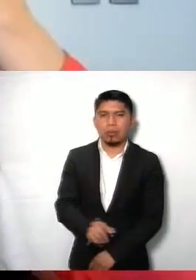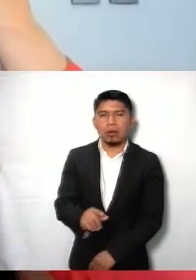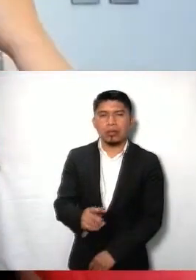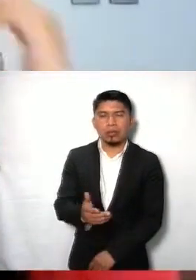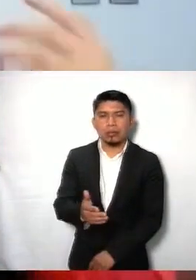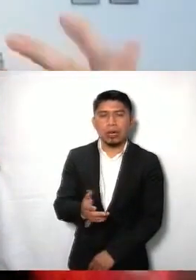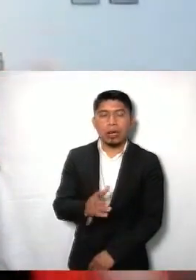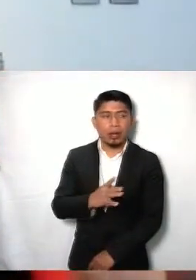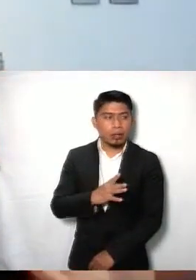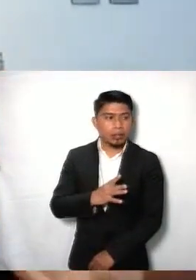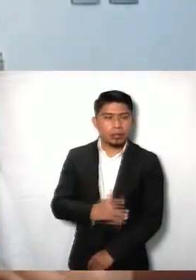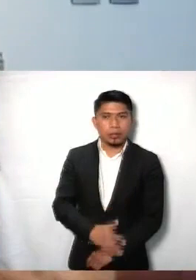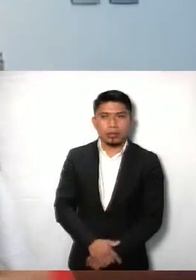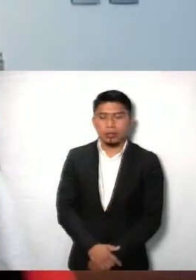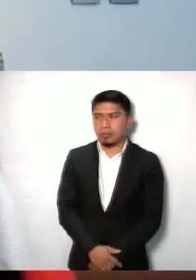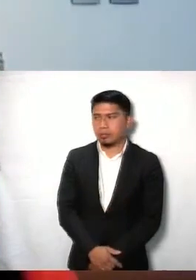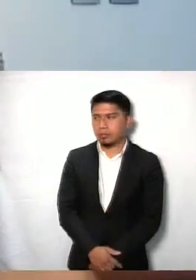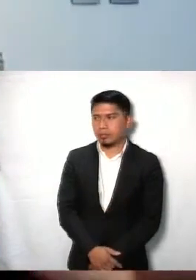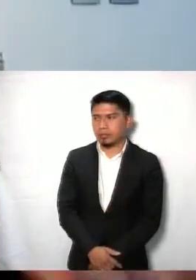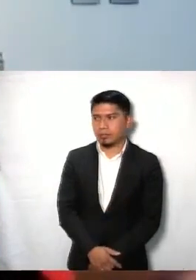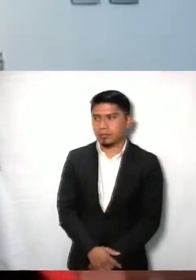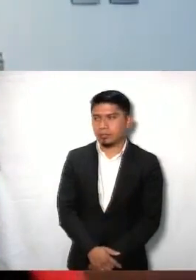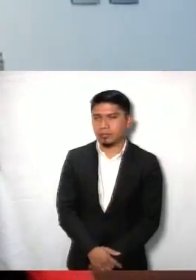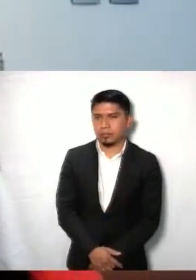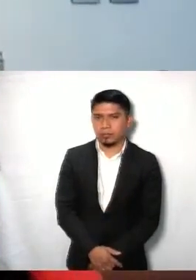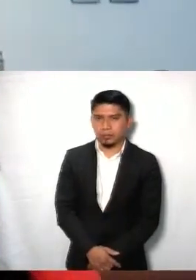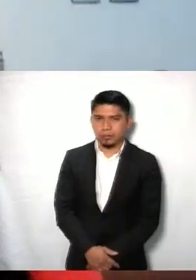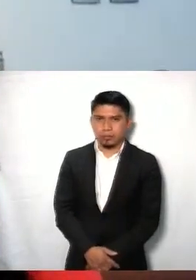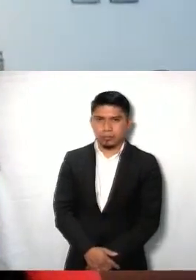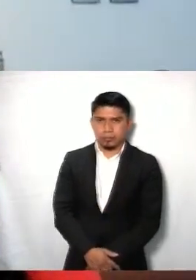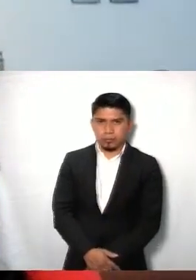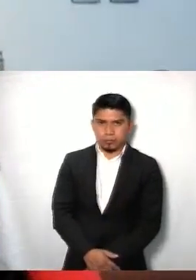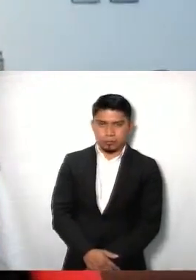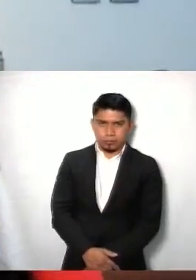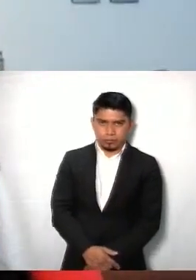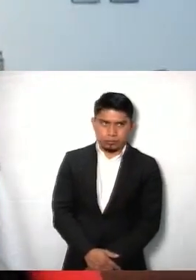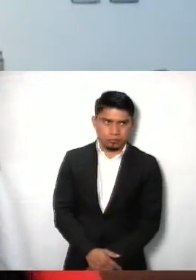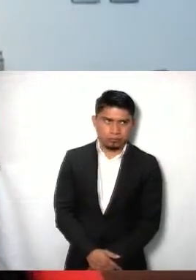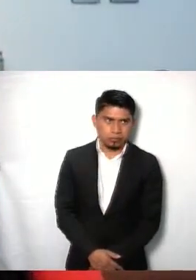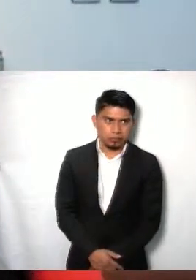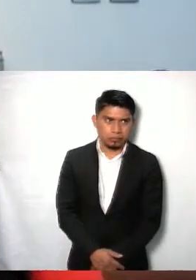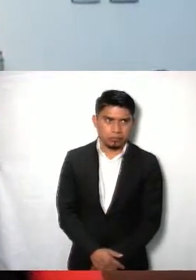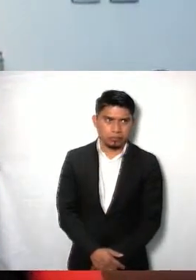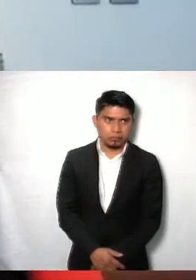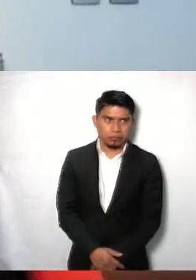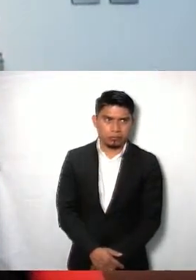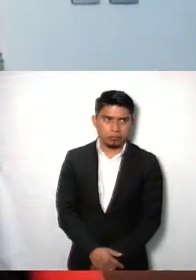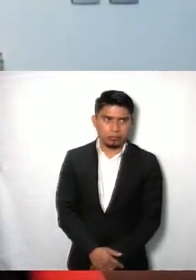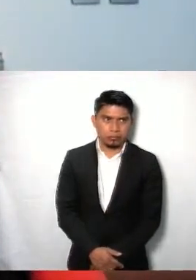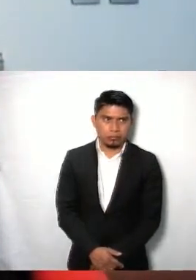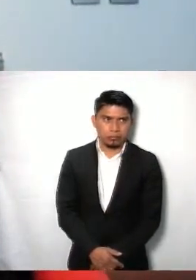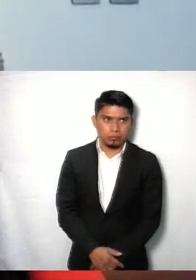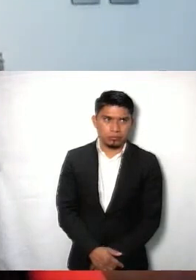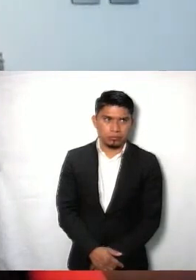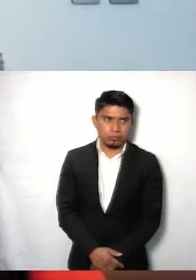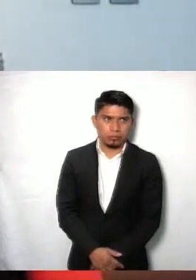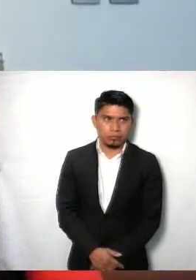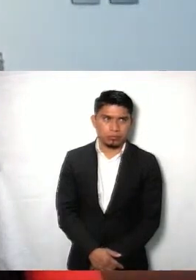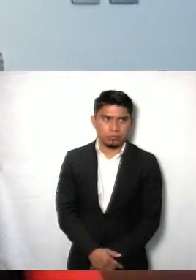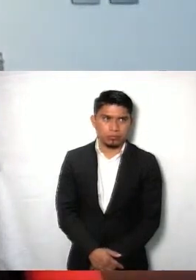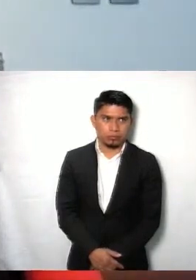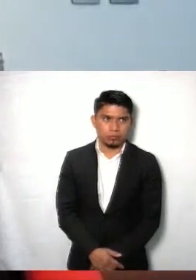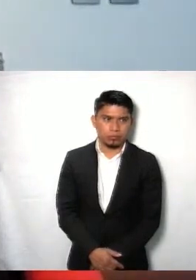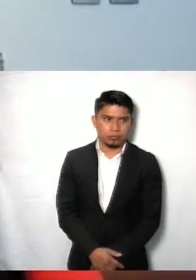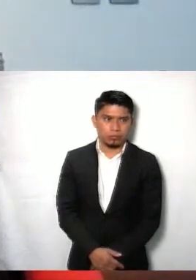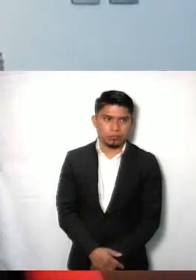que estén del lado de la mesa, tomando las decisiones de los estudios psicológicos. Y de ahí la importancia de que ya estén mediamente